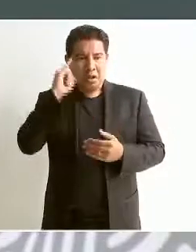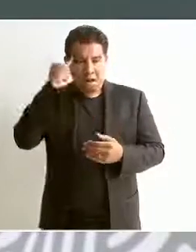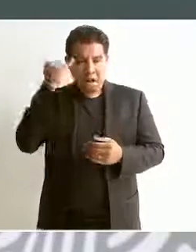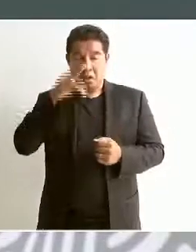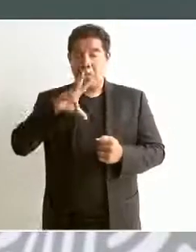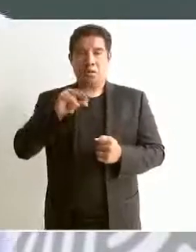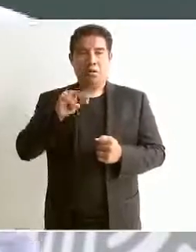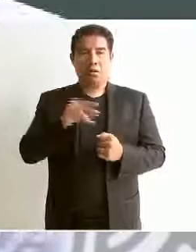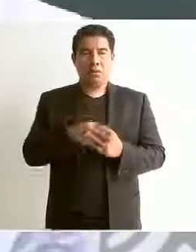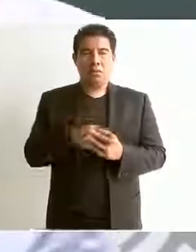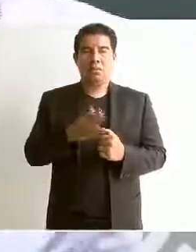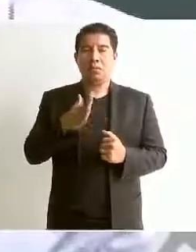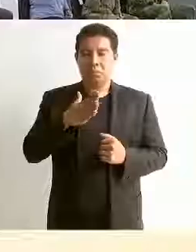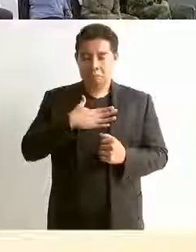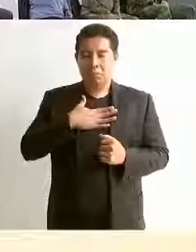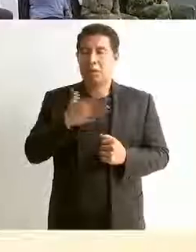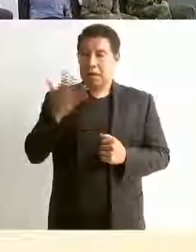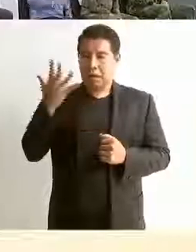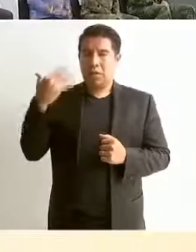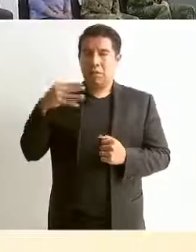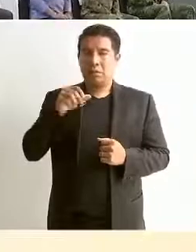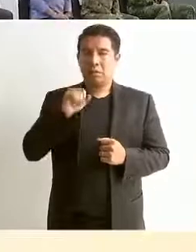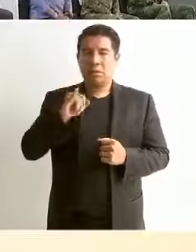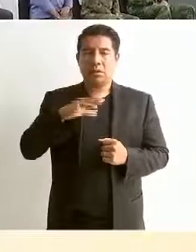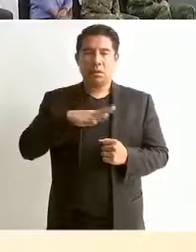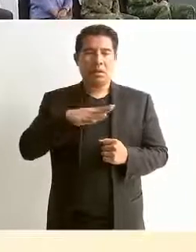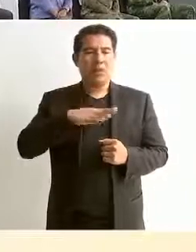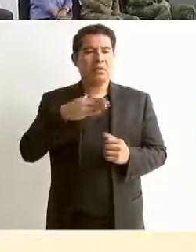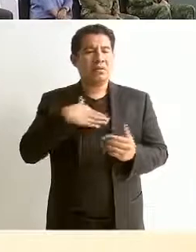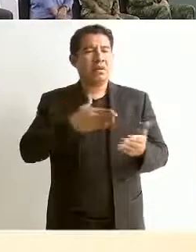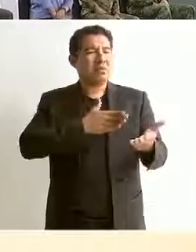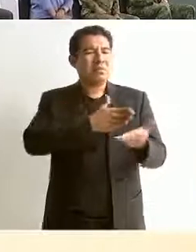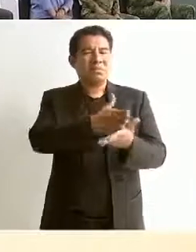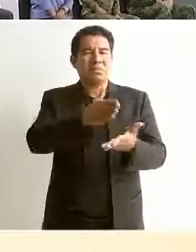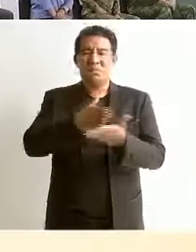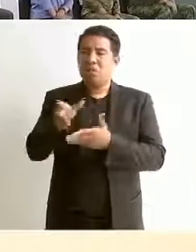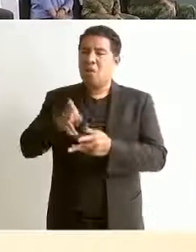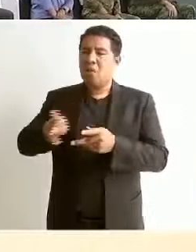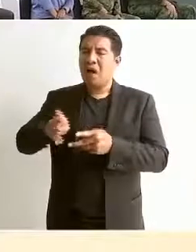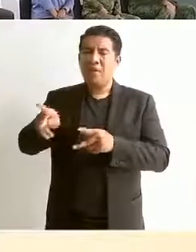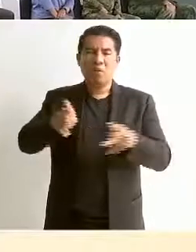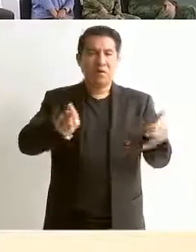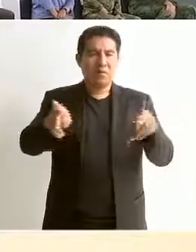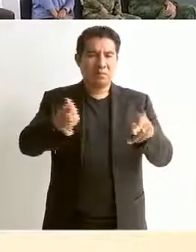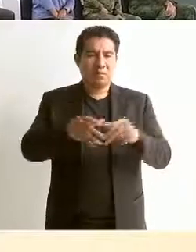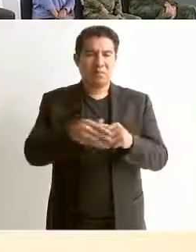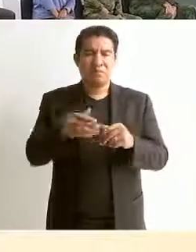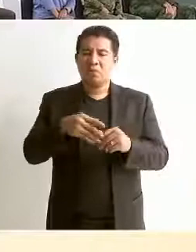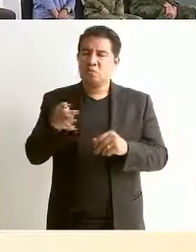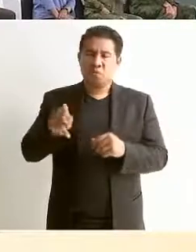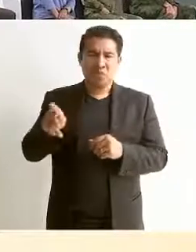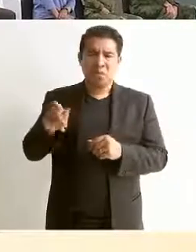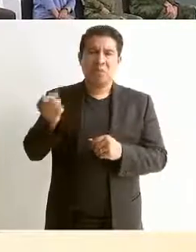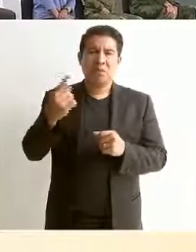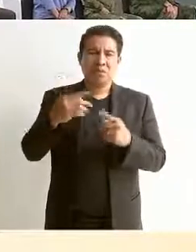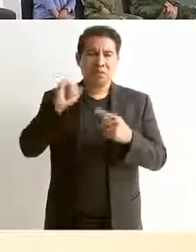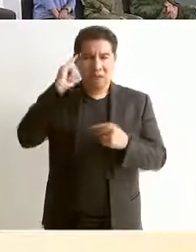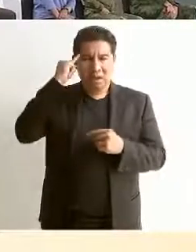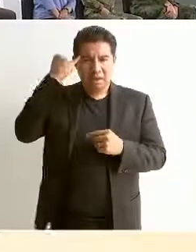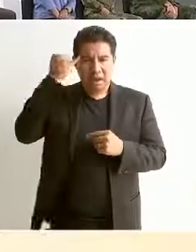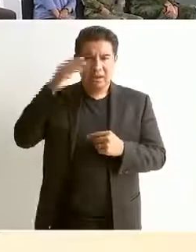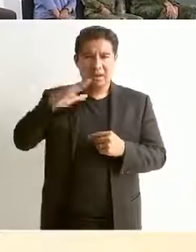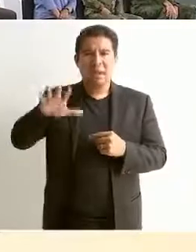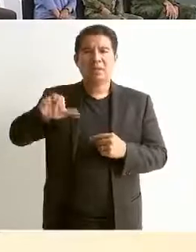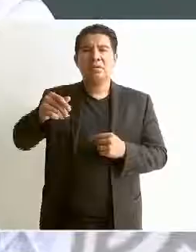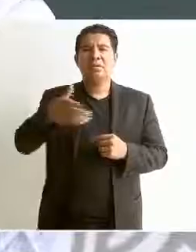Me tocó ir a comunidades, a municipios indígenas de